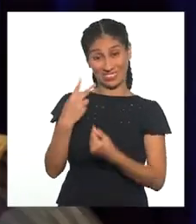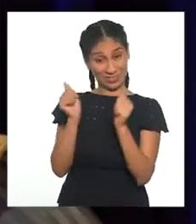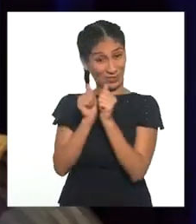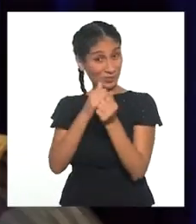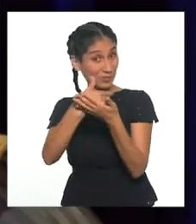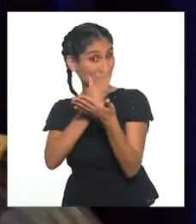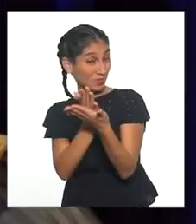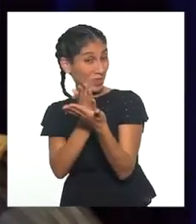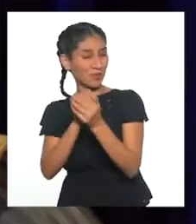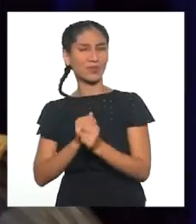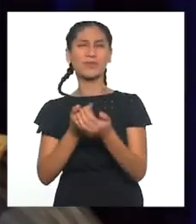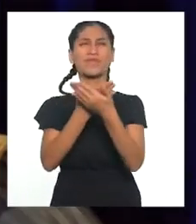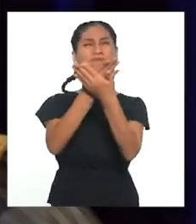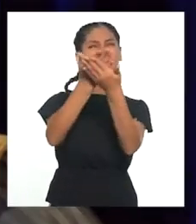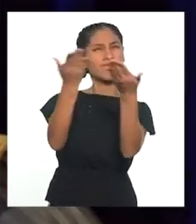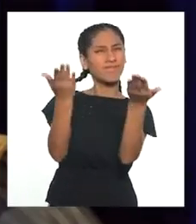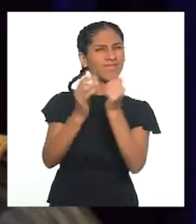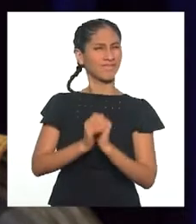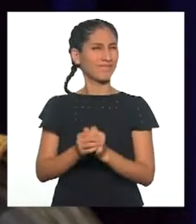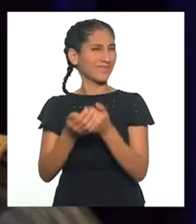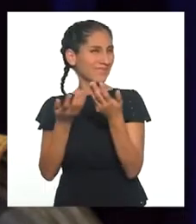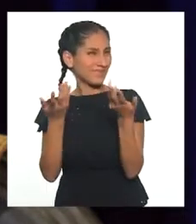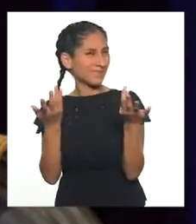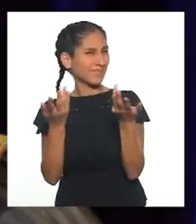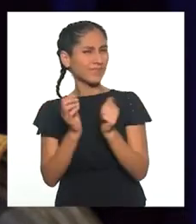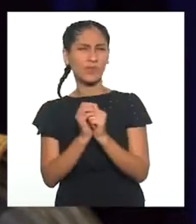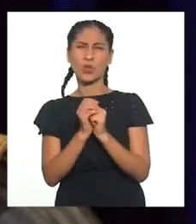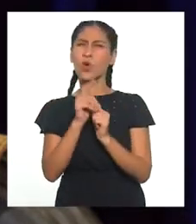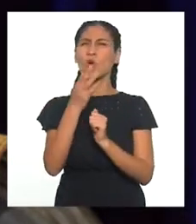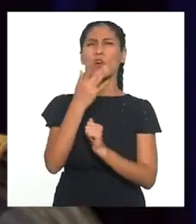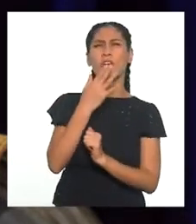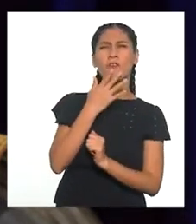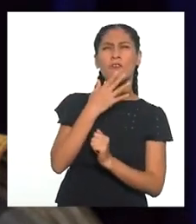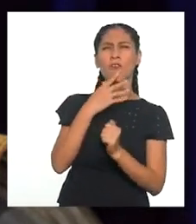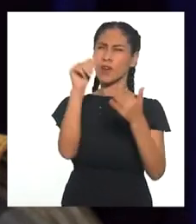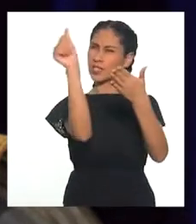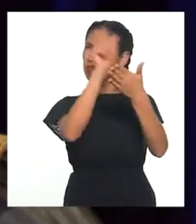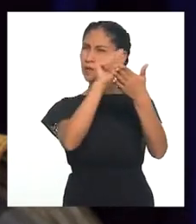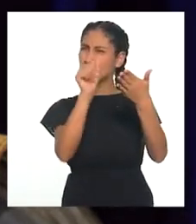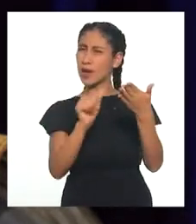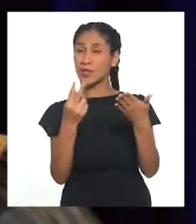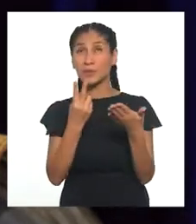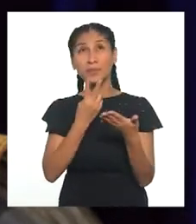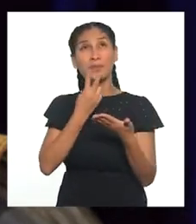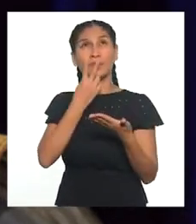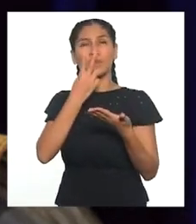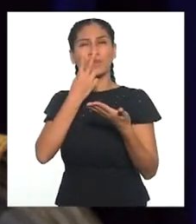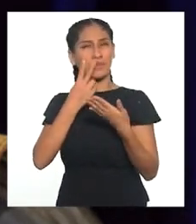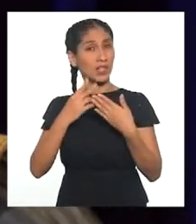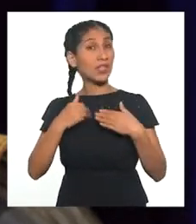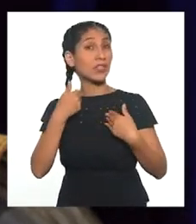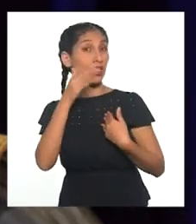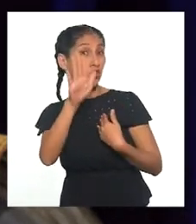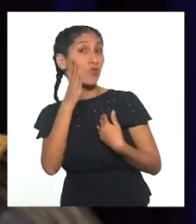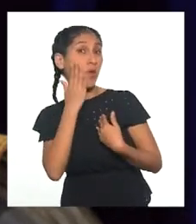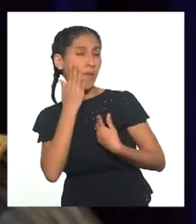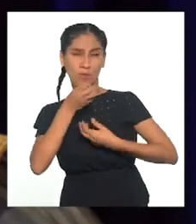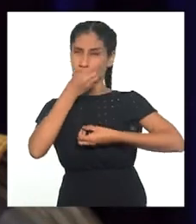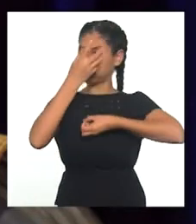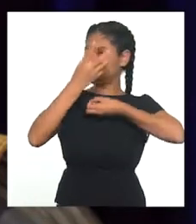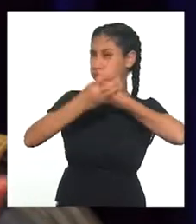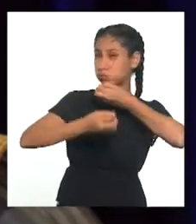Y ustedes, chicas y chicos, ¿con qué colores, imágenes, aromas podrían hablar de sus madres?